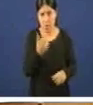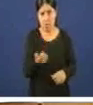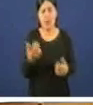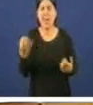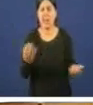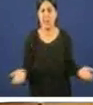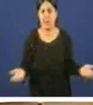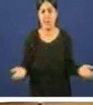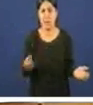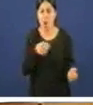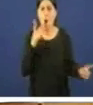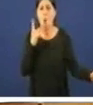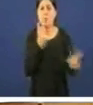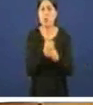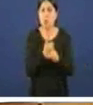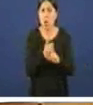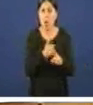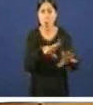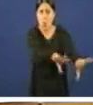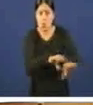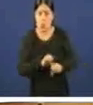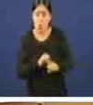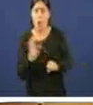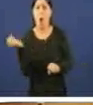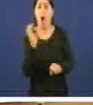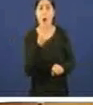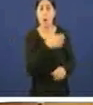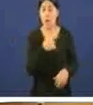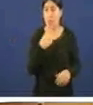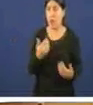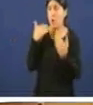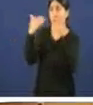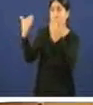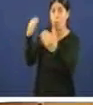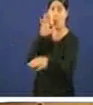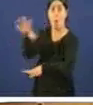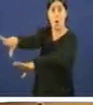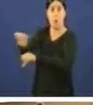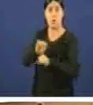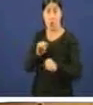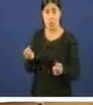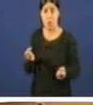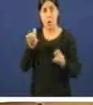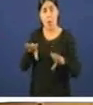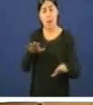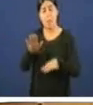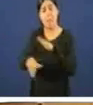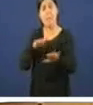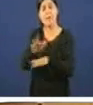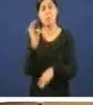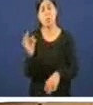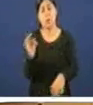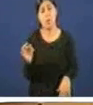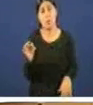unha oposición a esa absorción ou saudar esa absorción como un paso positivo para que dixo vostede